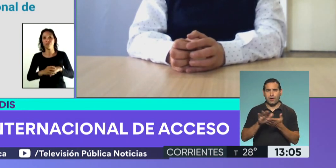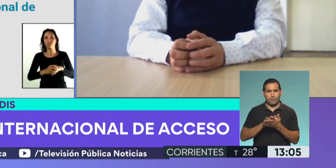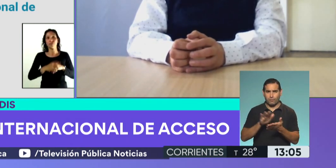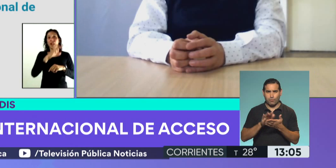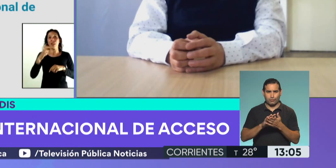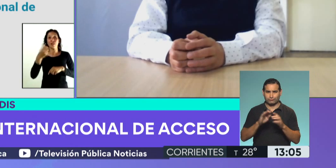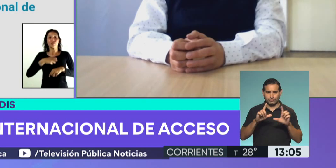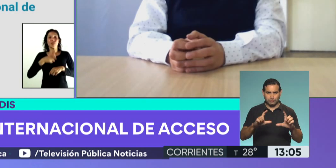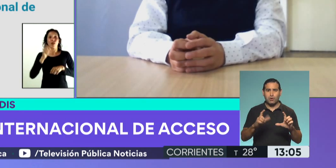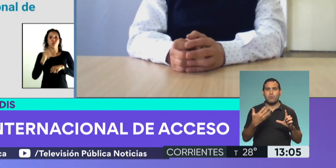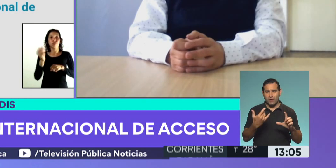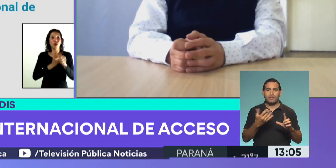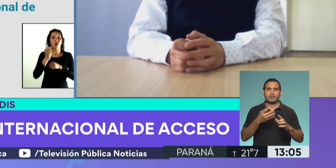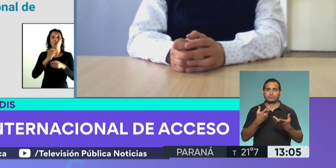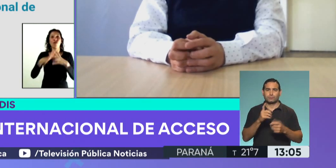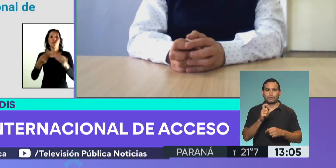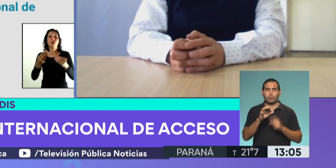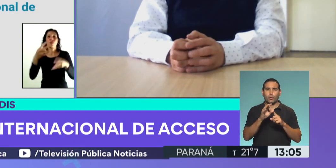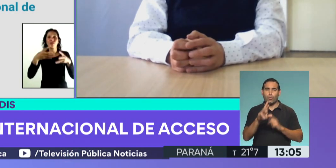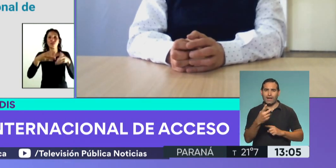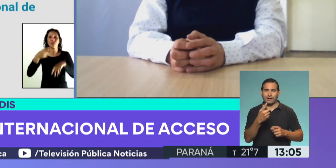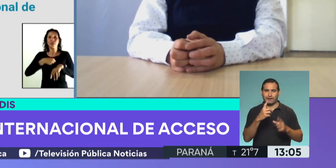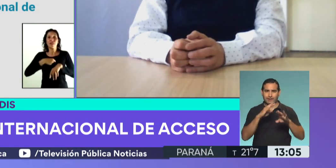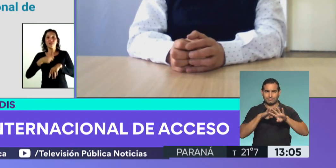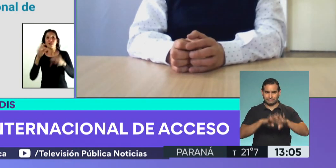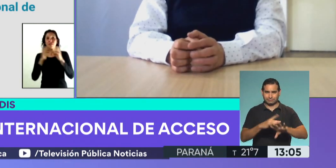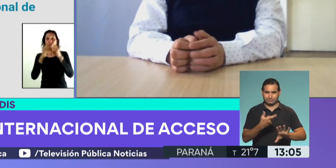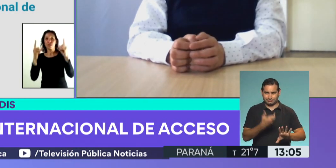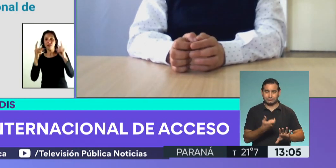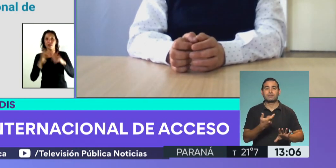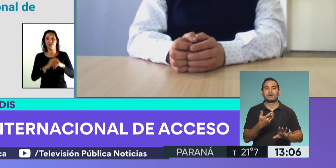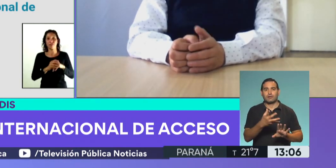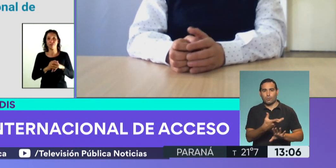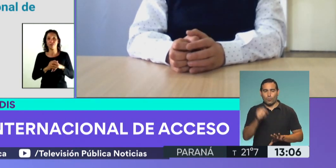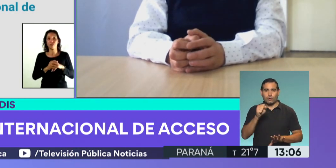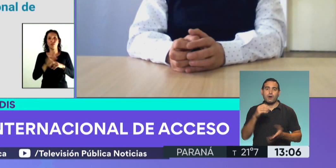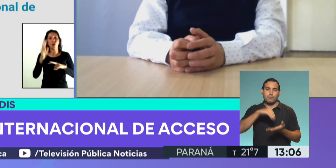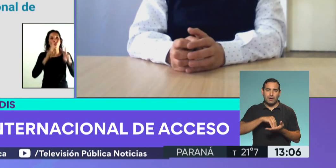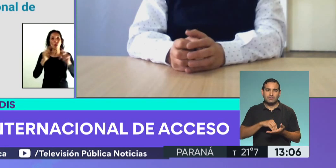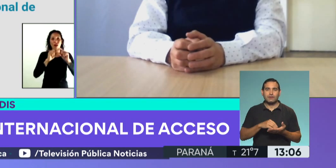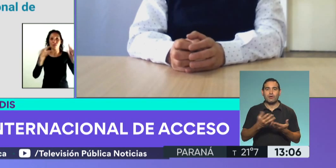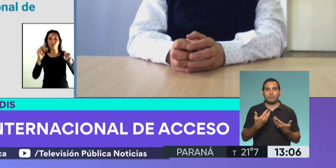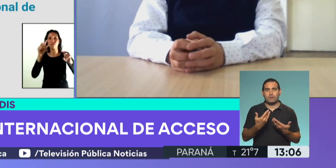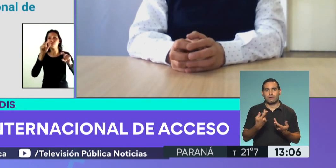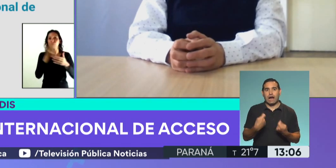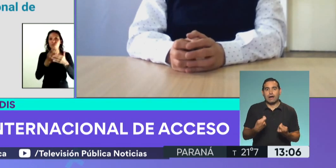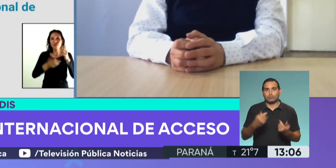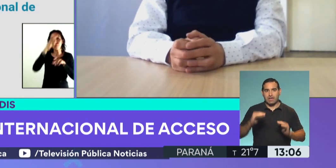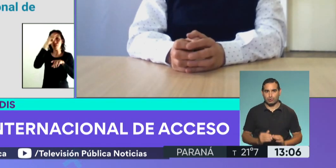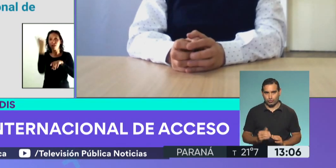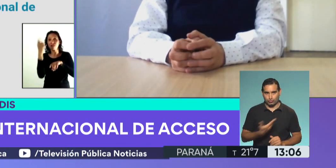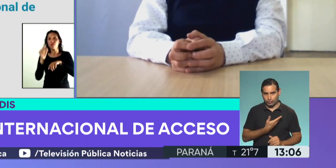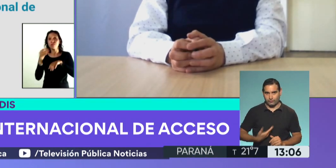se hace a través de un código QR que almacena los datos y que, por un lado, permitió un gran agurro económico para el Estado